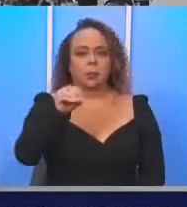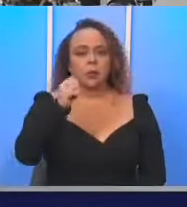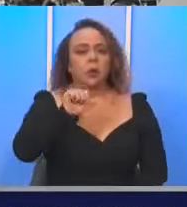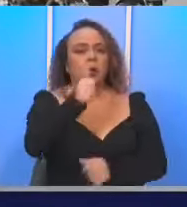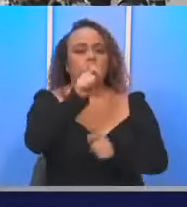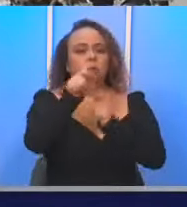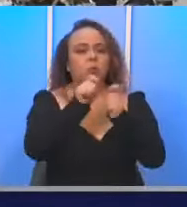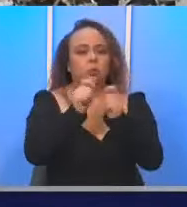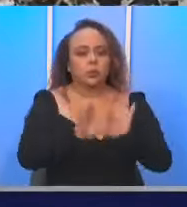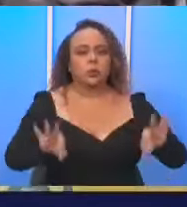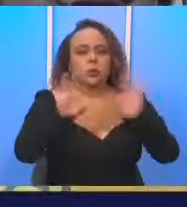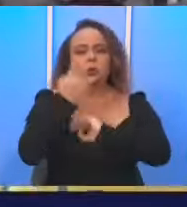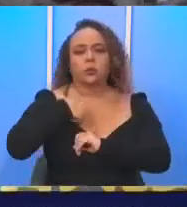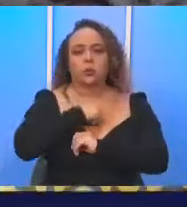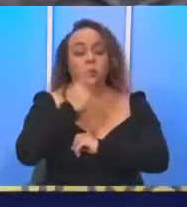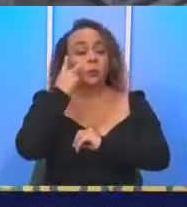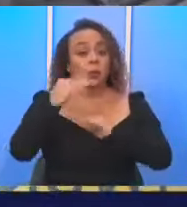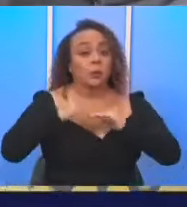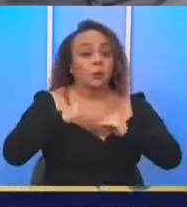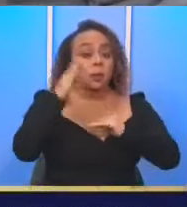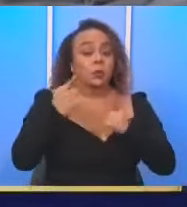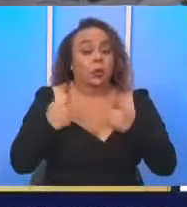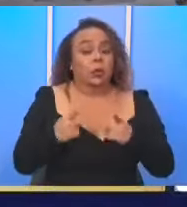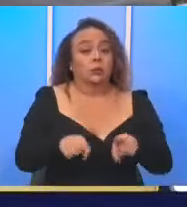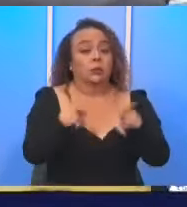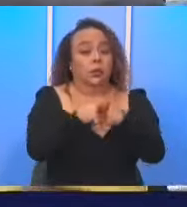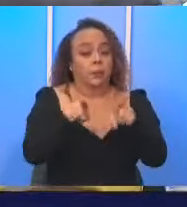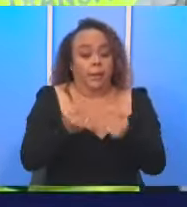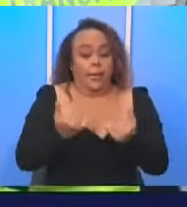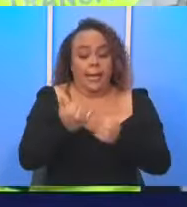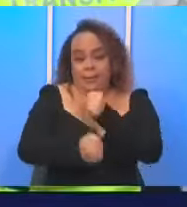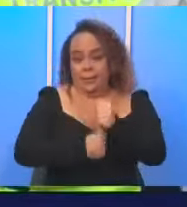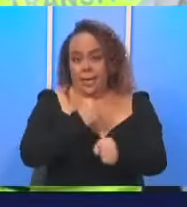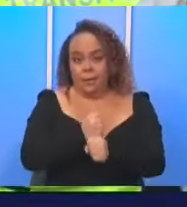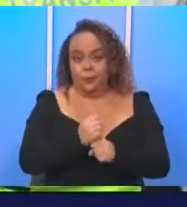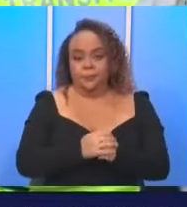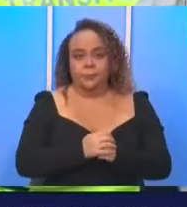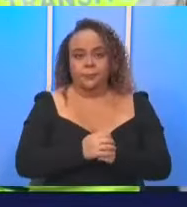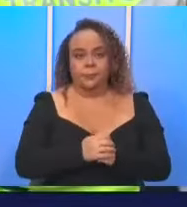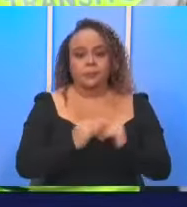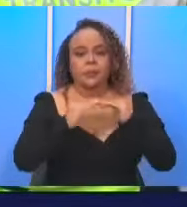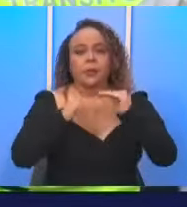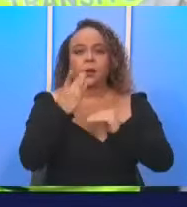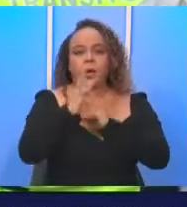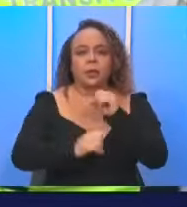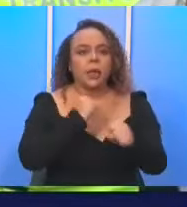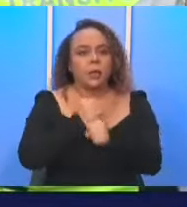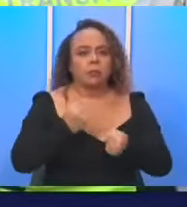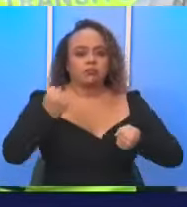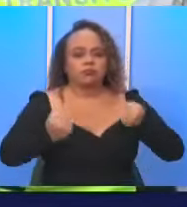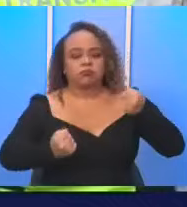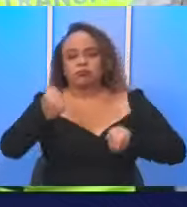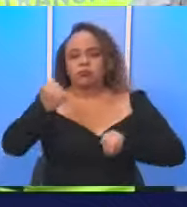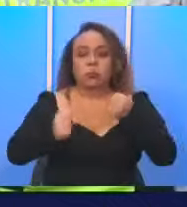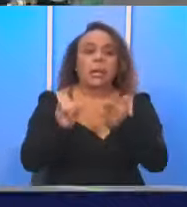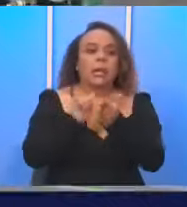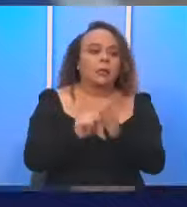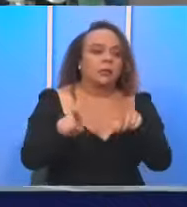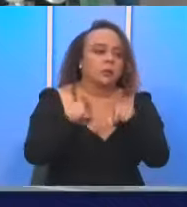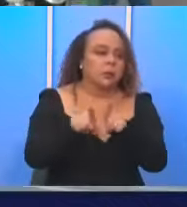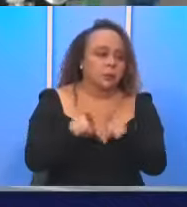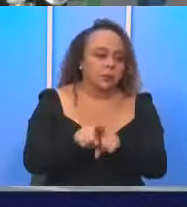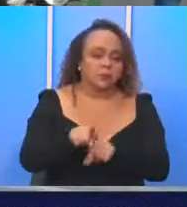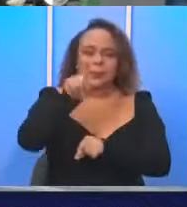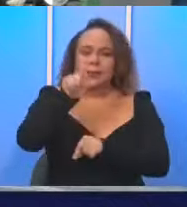importante que hemos visto, un incremento de casos también durante este año es menores de edad al volante. Eso también